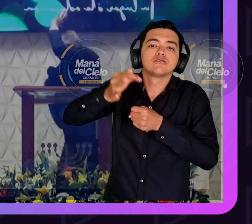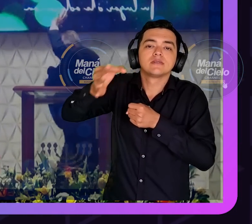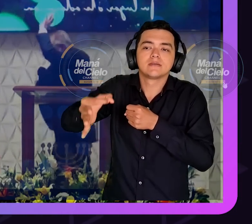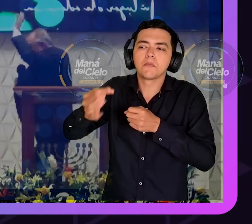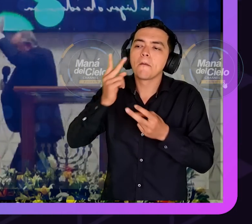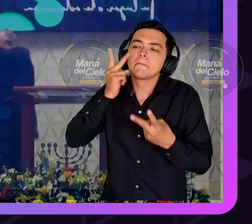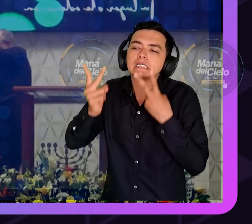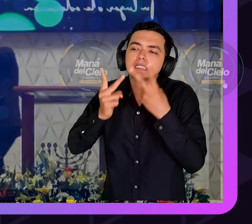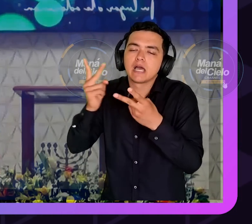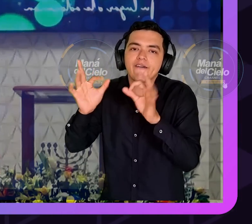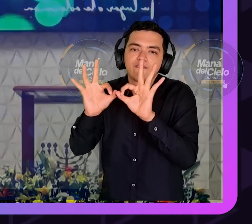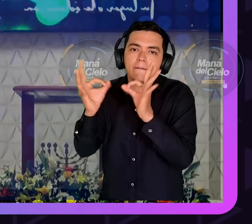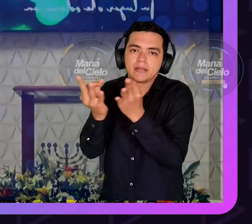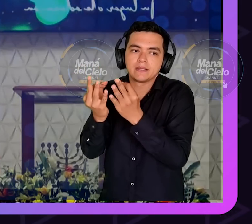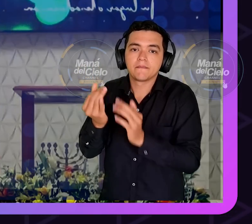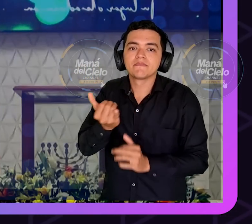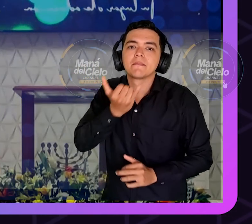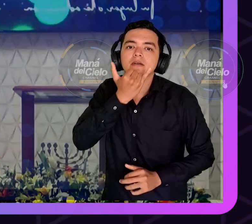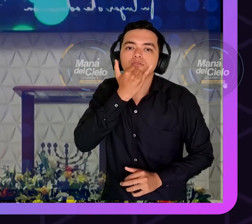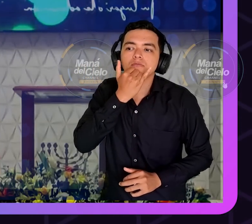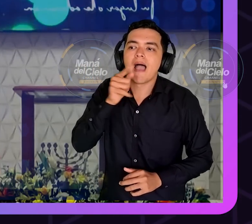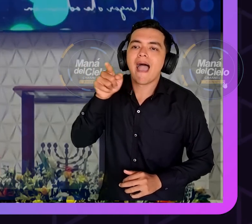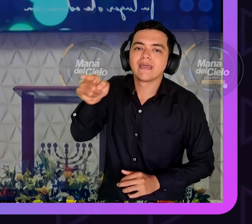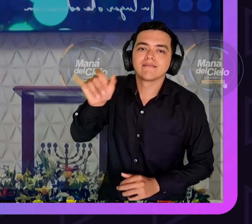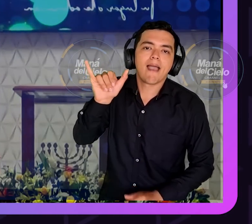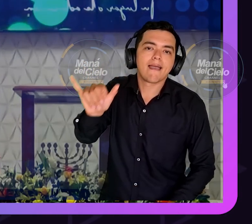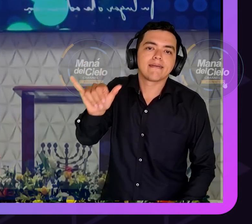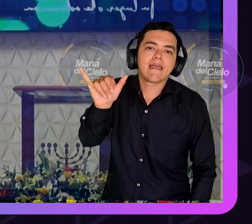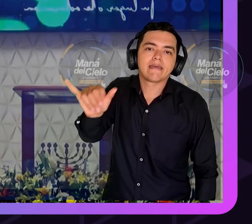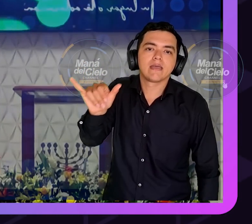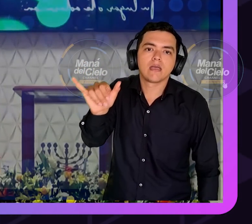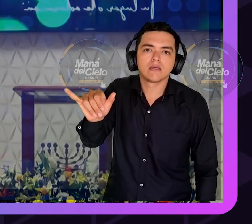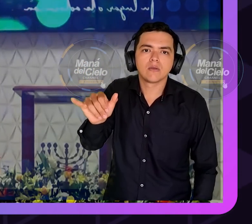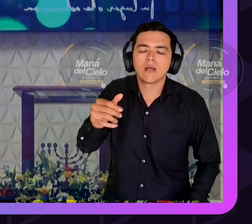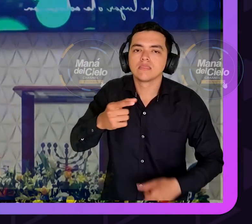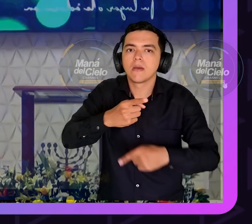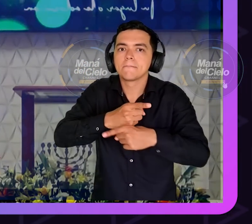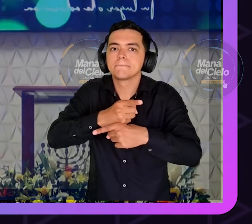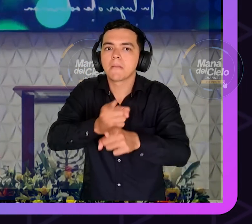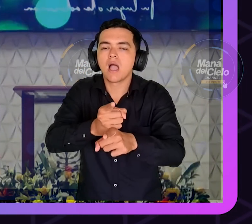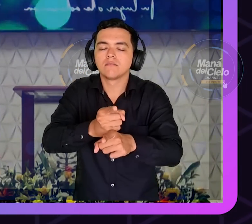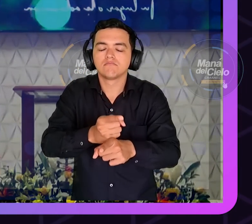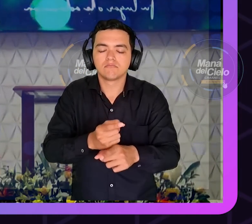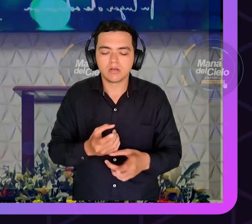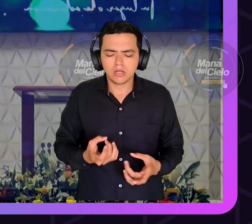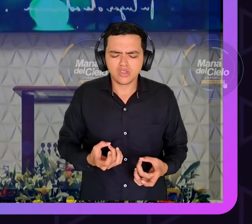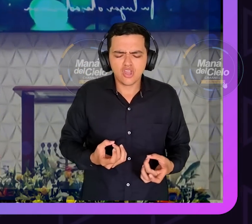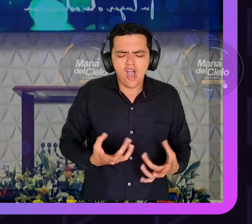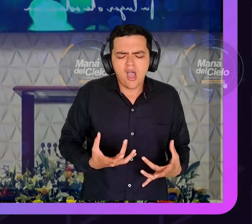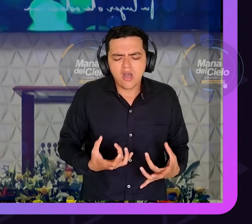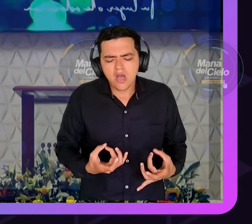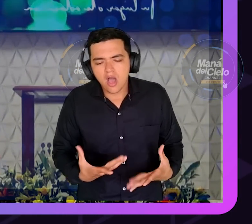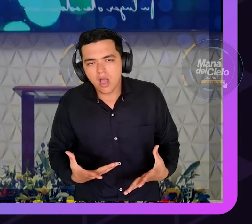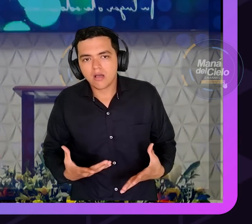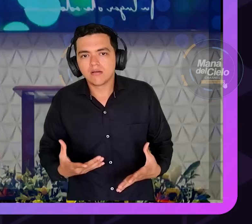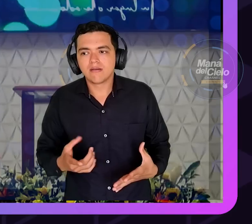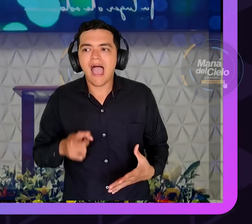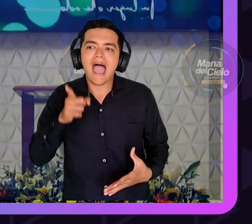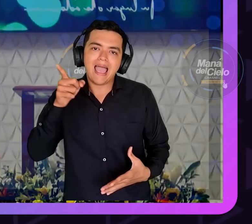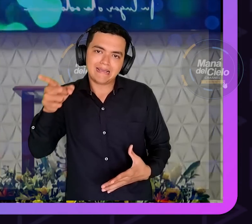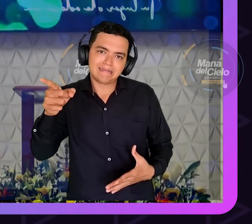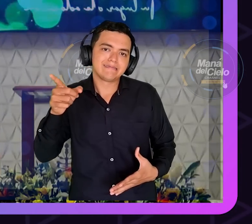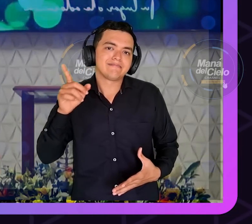y le pidió los dolores a la señora la señora Carmen y el pobre feto que tenía en el